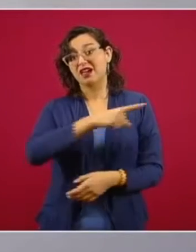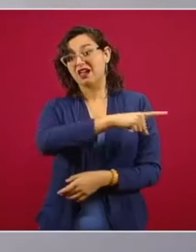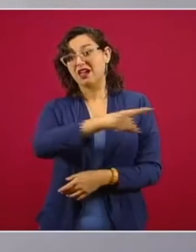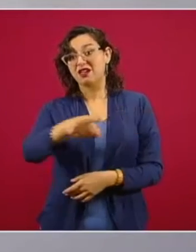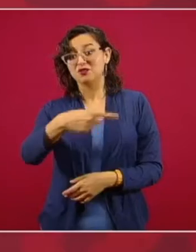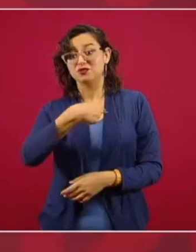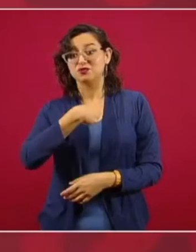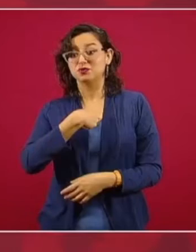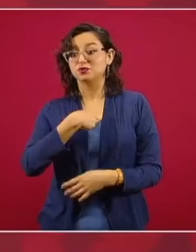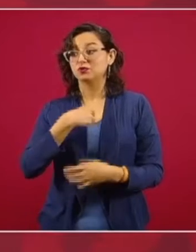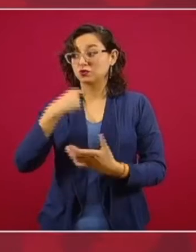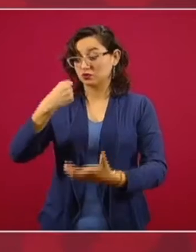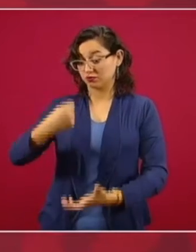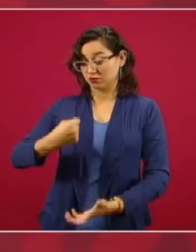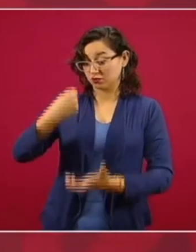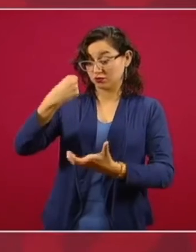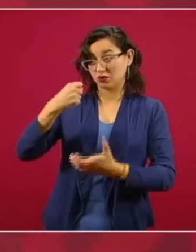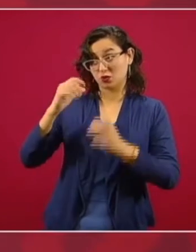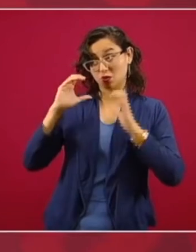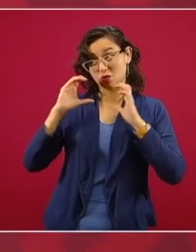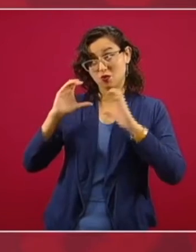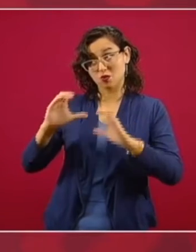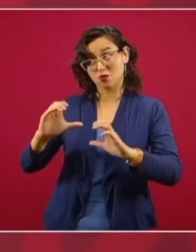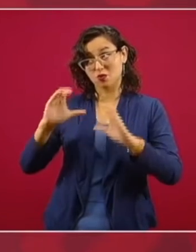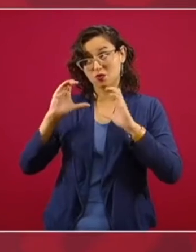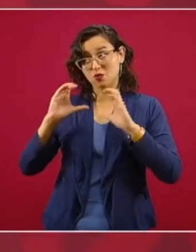que yo me convirtiera.